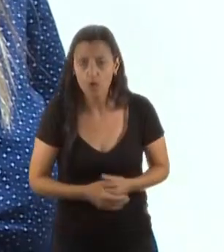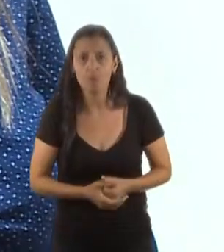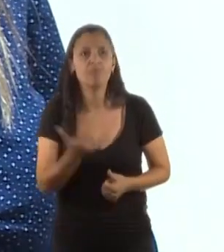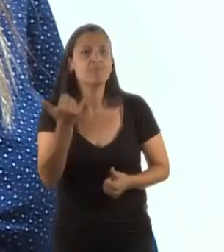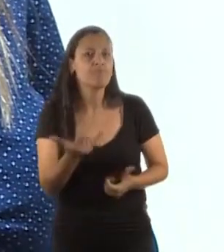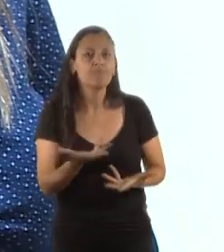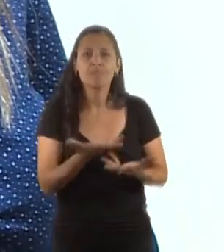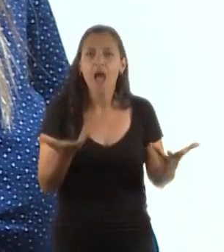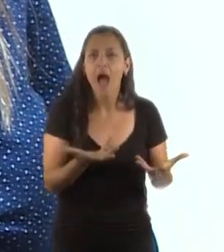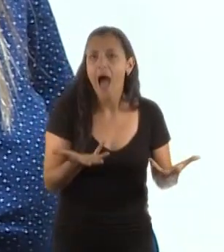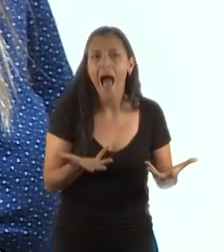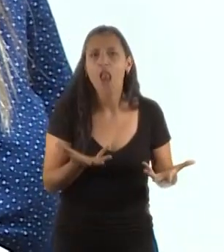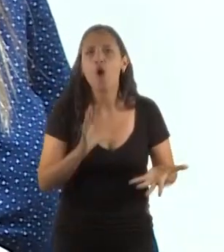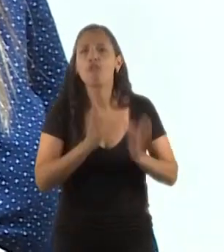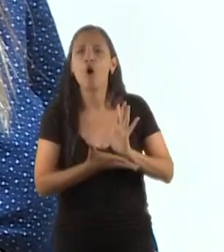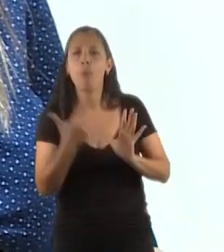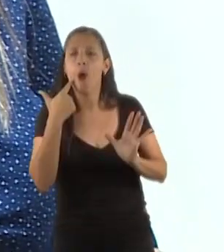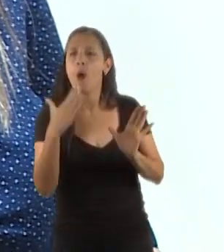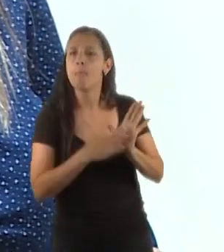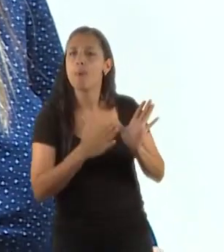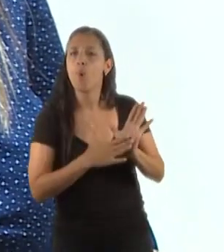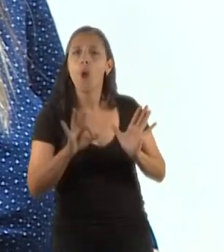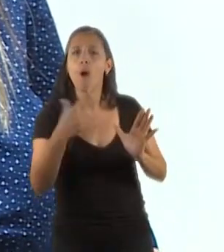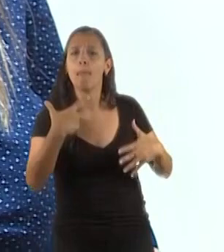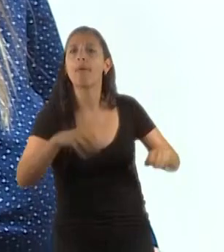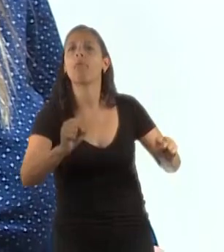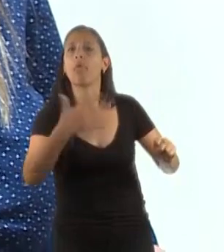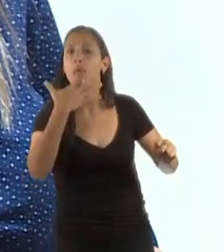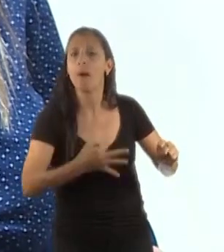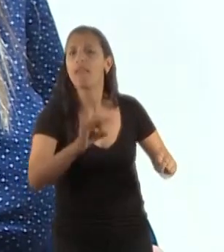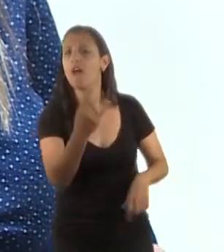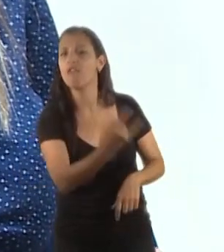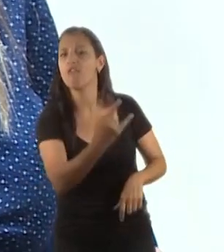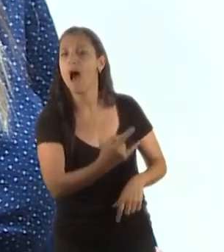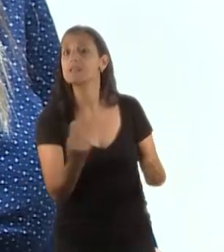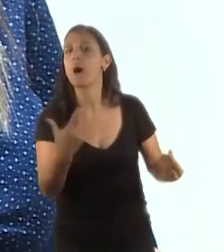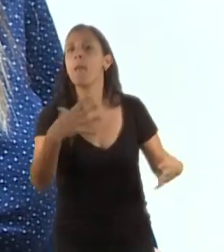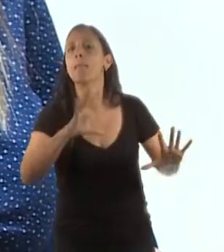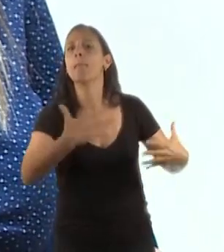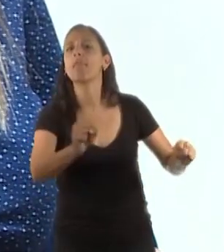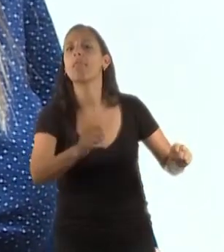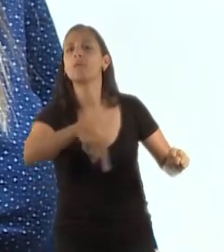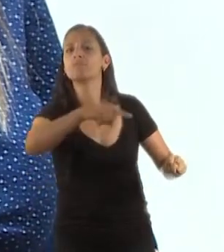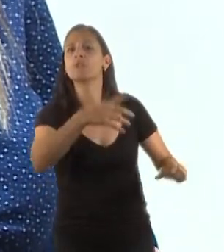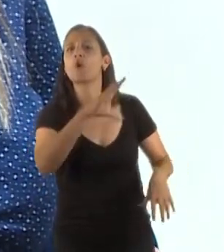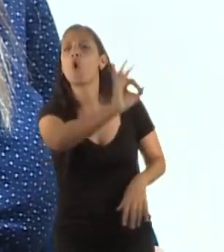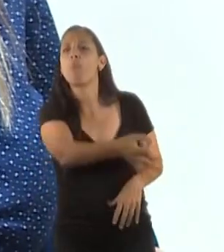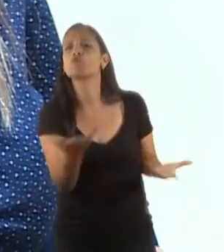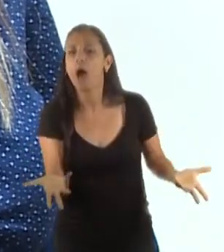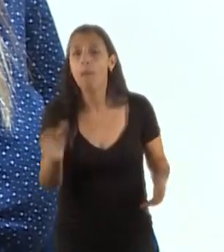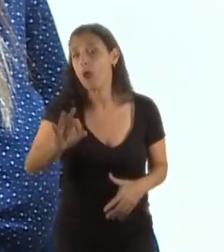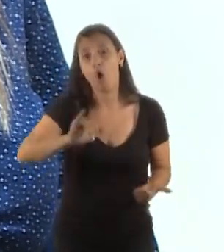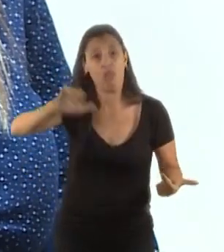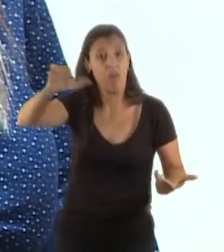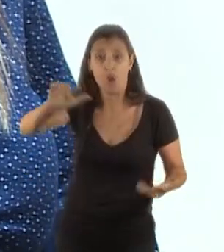algún criterio para detectar la veracidad de dichas denuncias o si se recogen todas las denuncias anónimas que